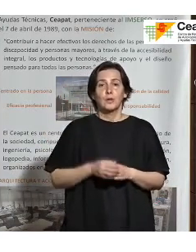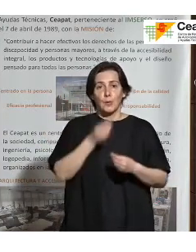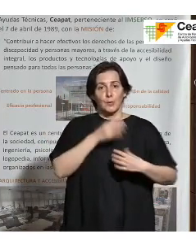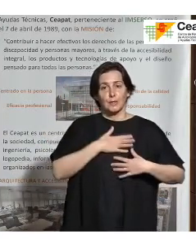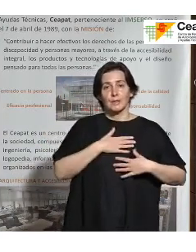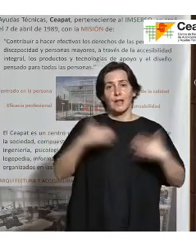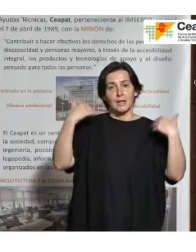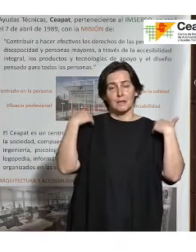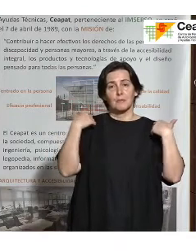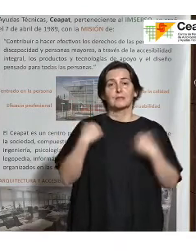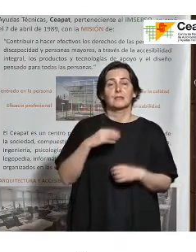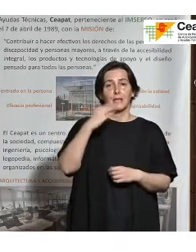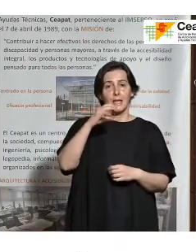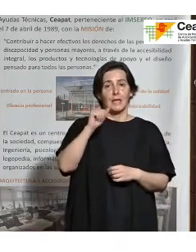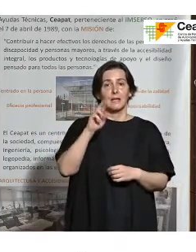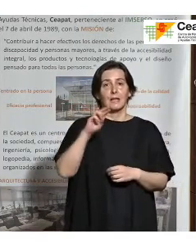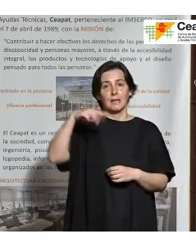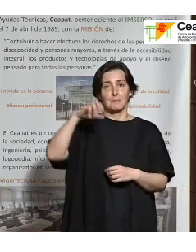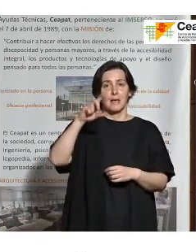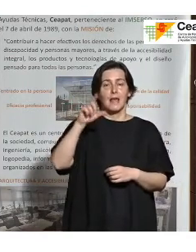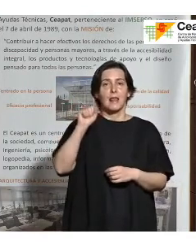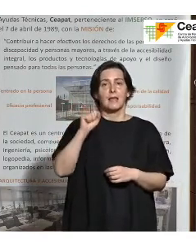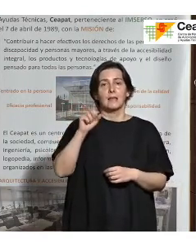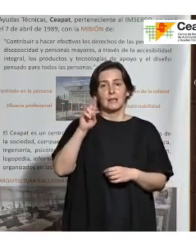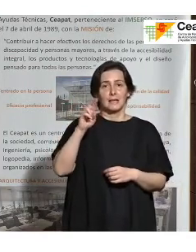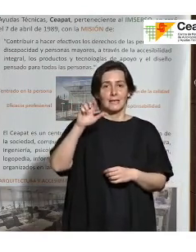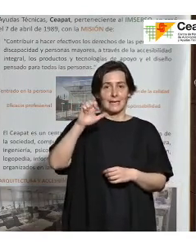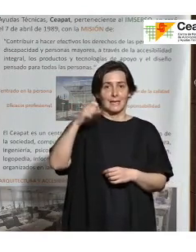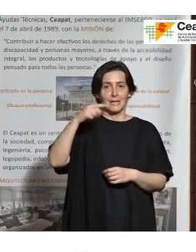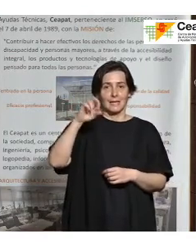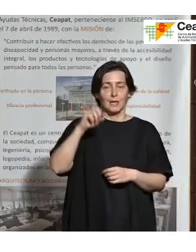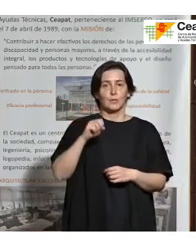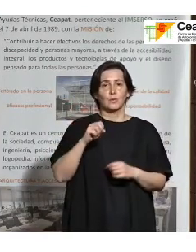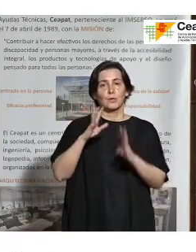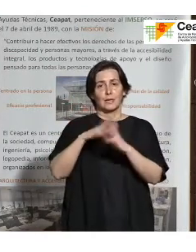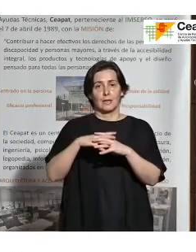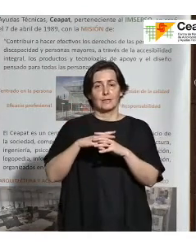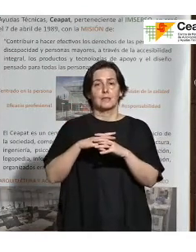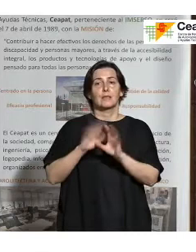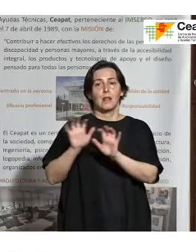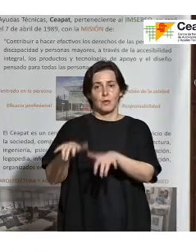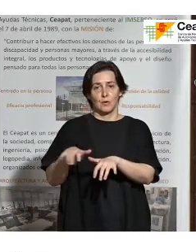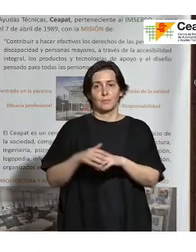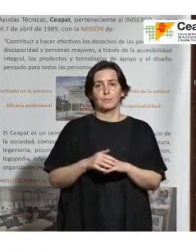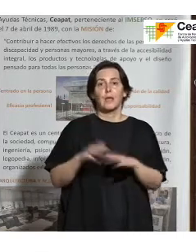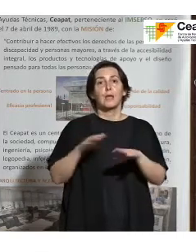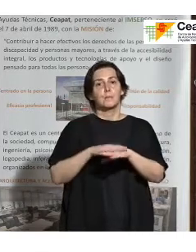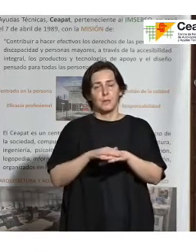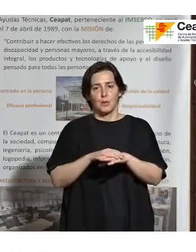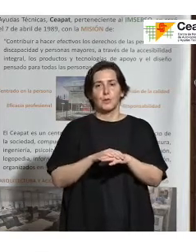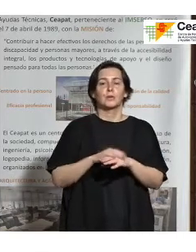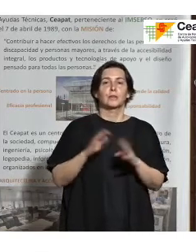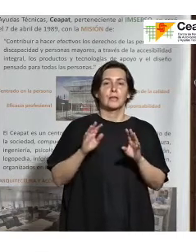Carmela Guerrero de Castilla-La Mancha.